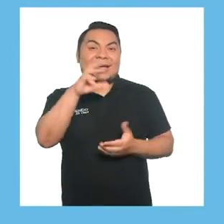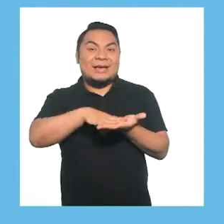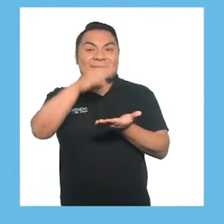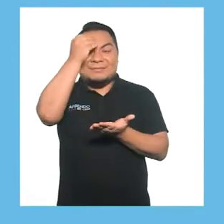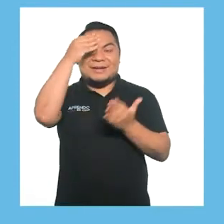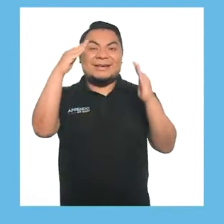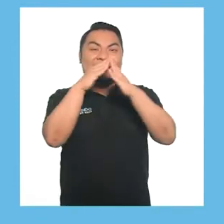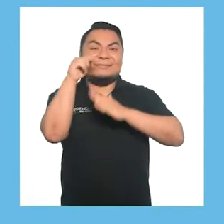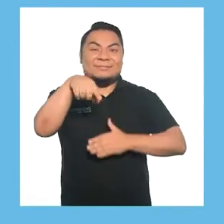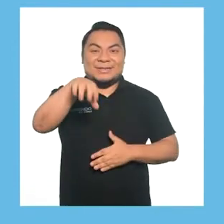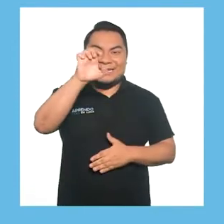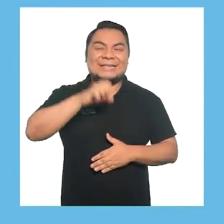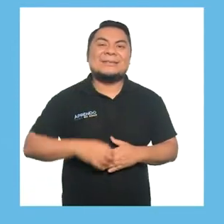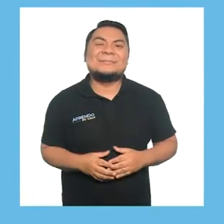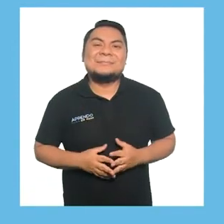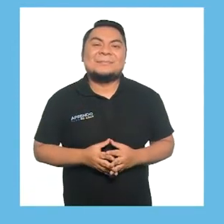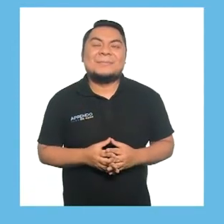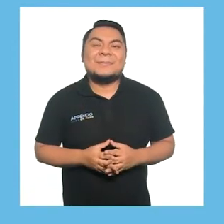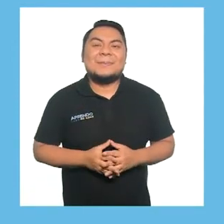Baja, arañita, con